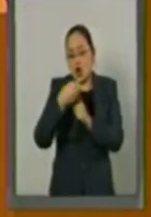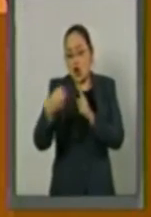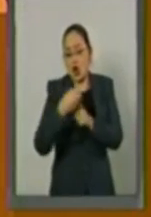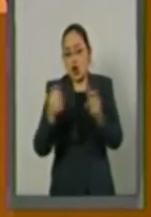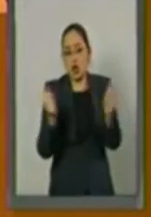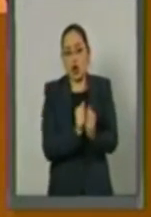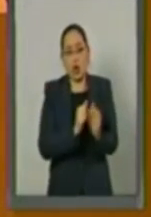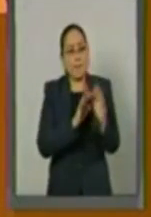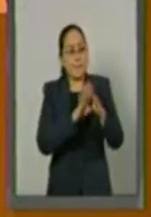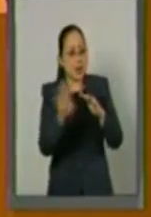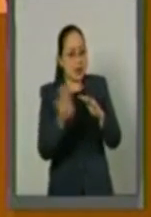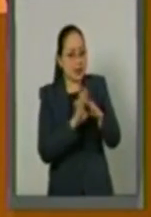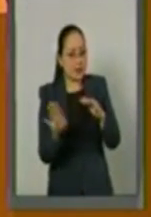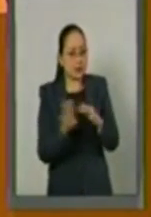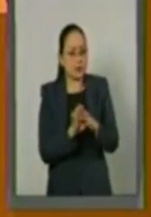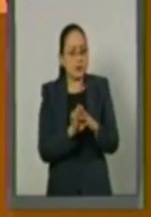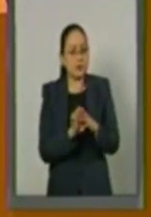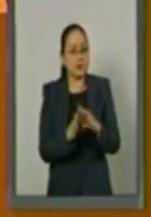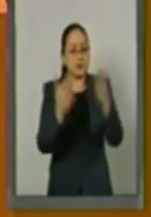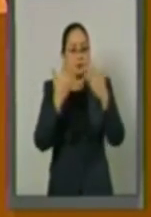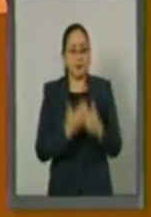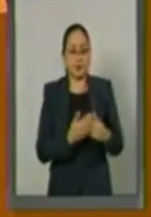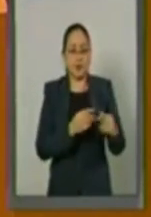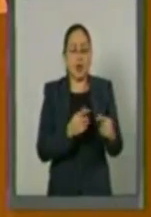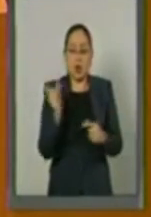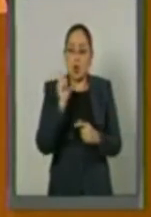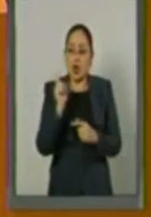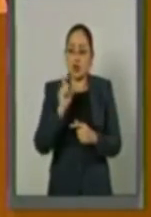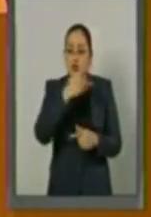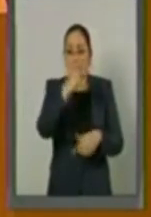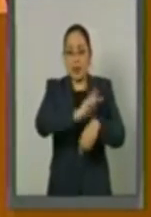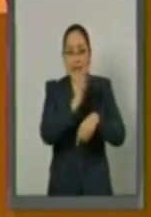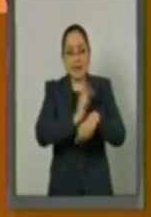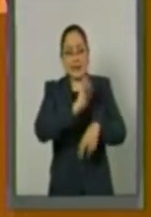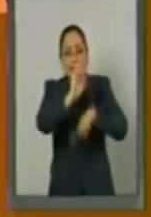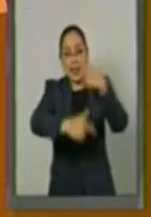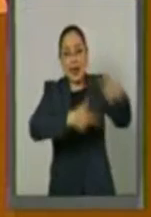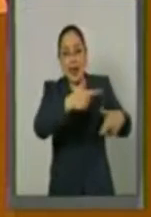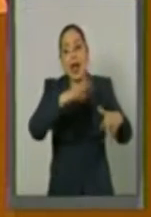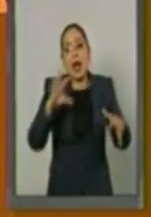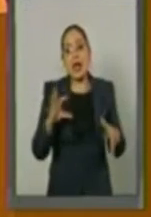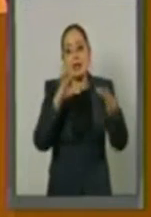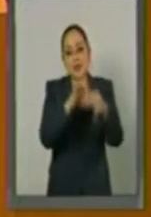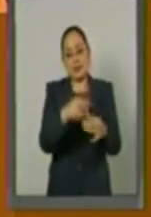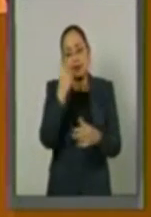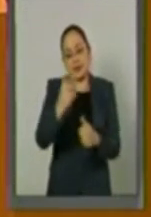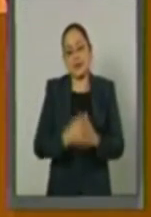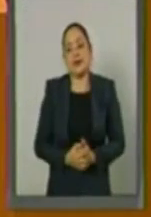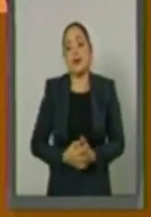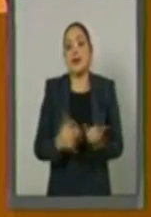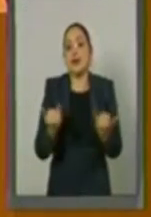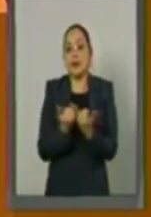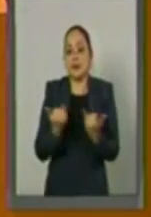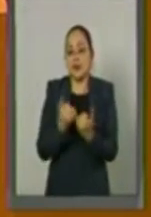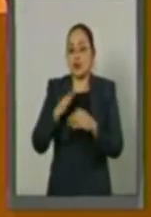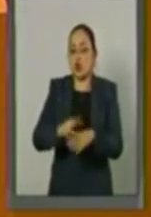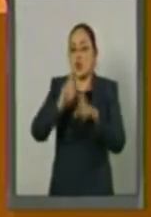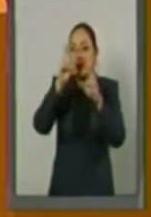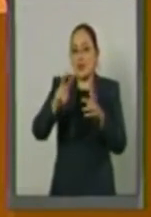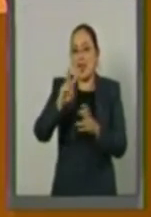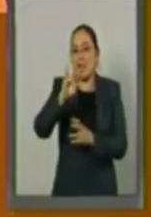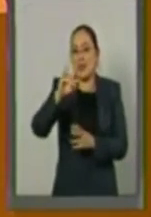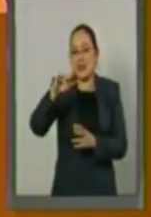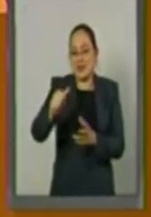tránsito. al regreso, cuatro, la protección y asistencia para migrantes y las víctimas de tráfico.